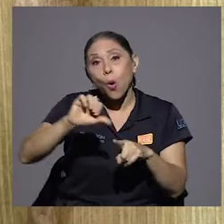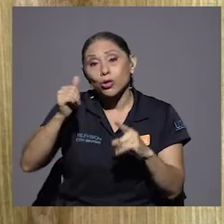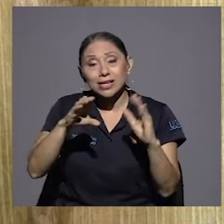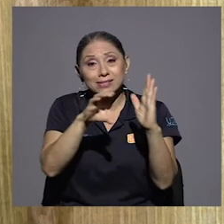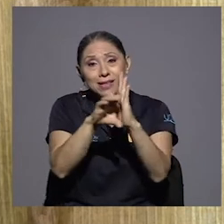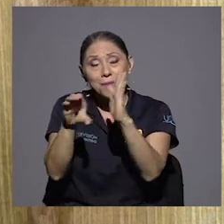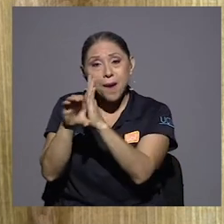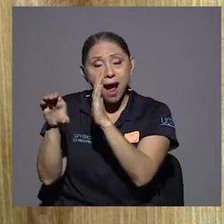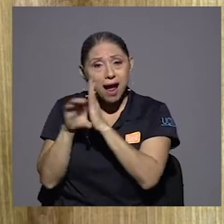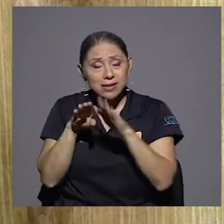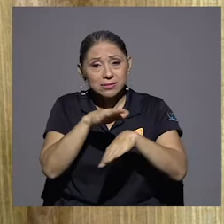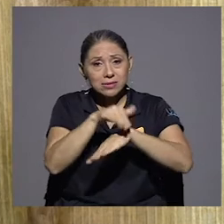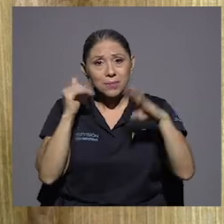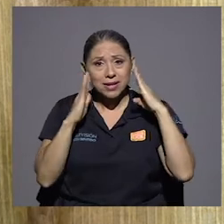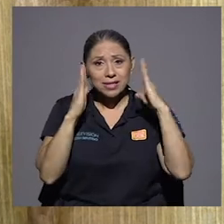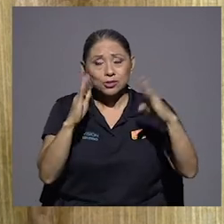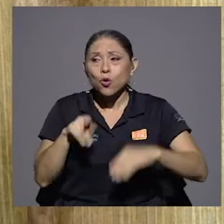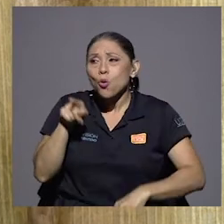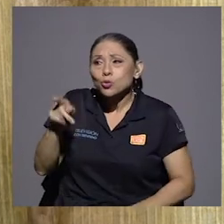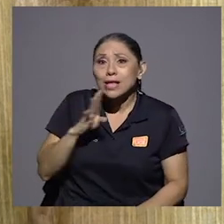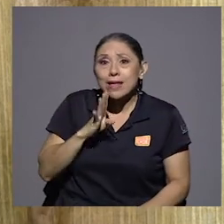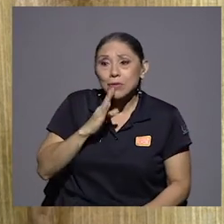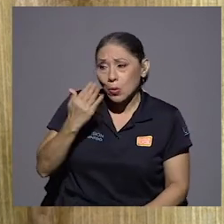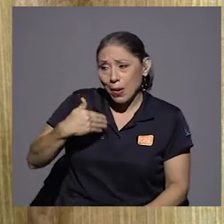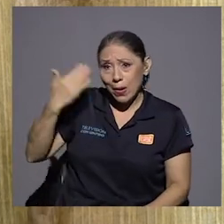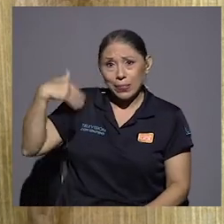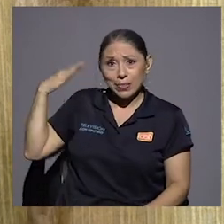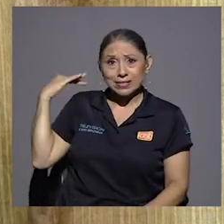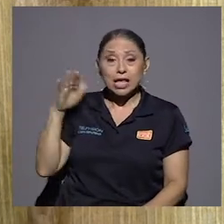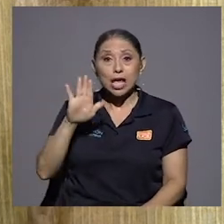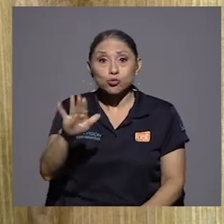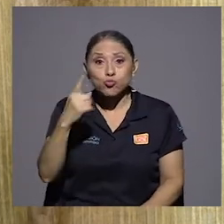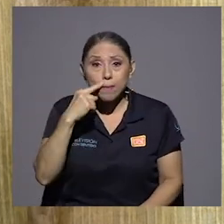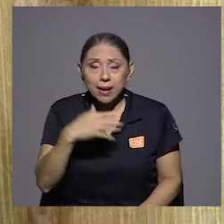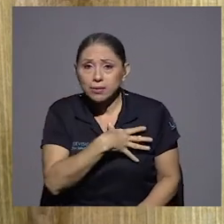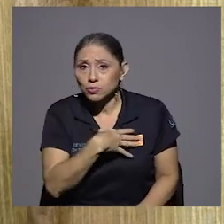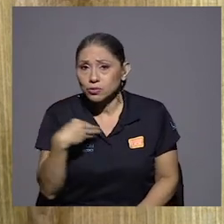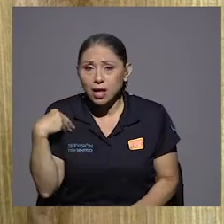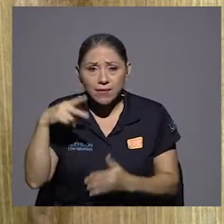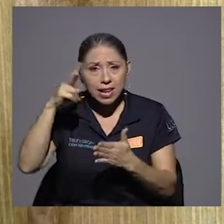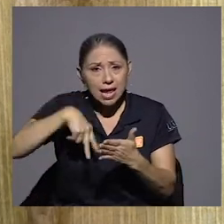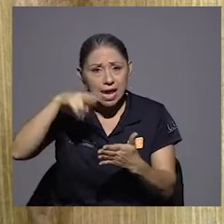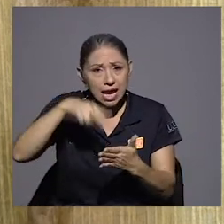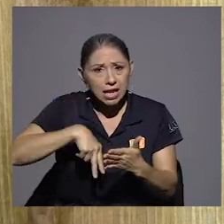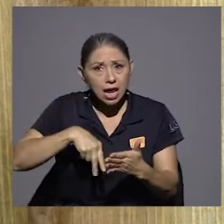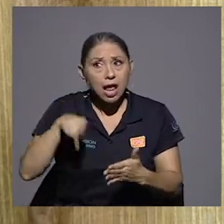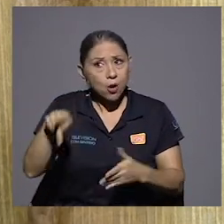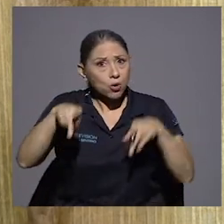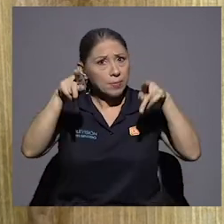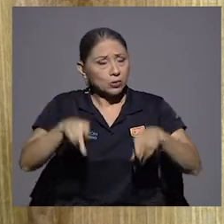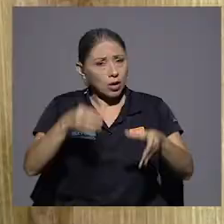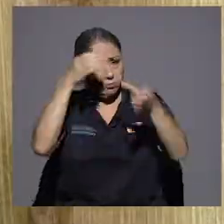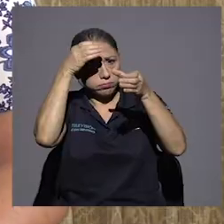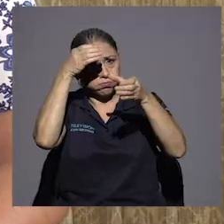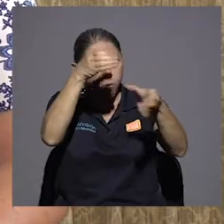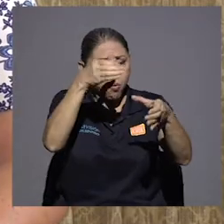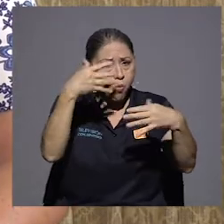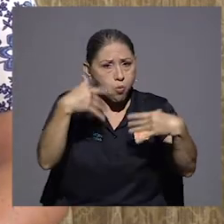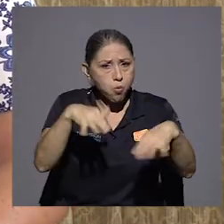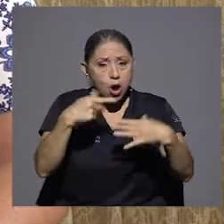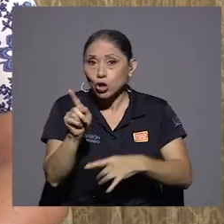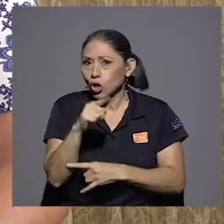atención y es que usted hizo hincapié en el primer bloque de que a él le gustaba mucho leer. Era un hombre muy culto, no era un hombre solamente dedicado a la medicina.